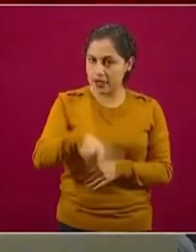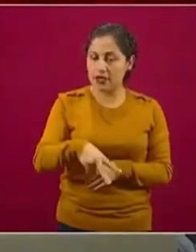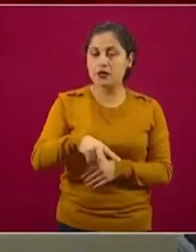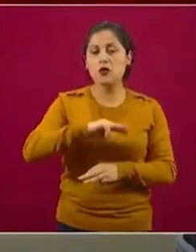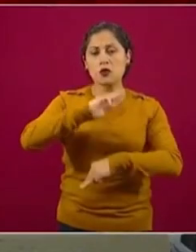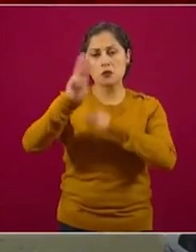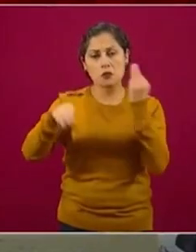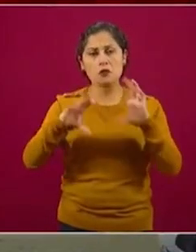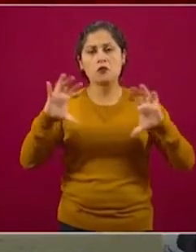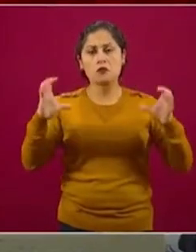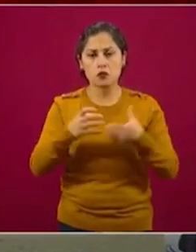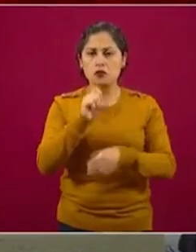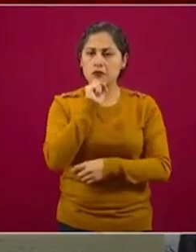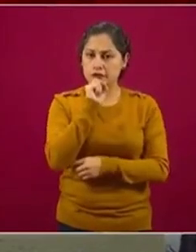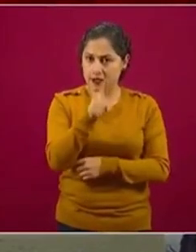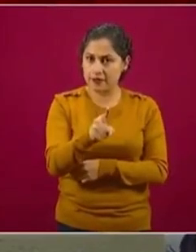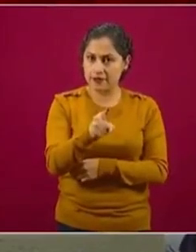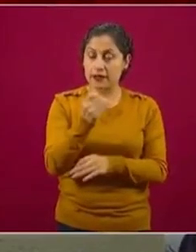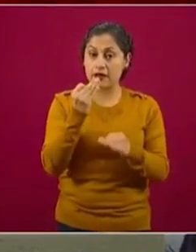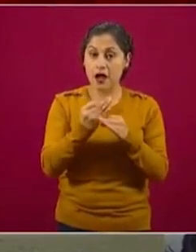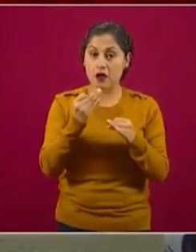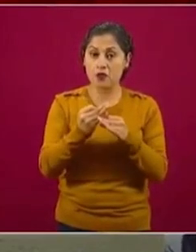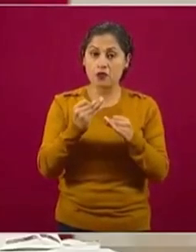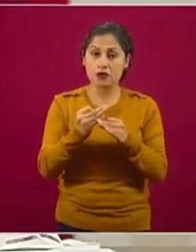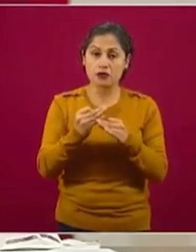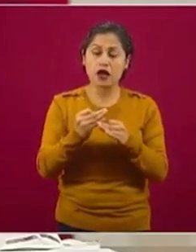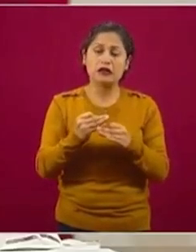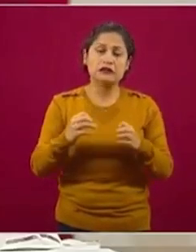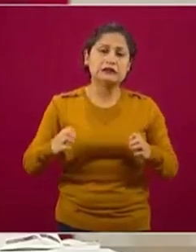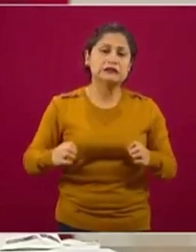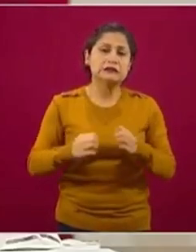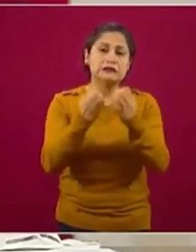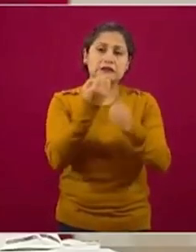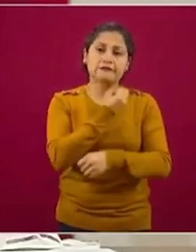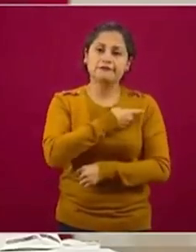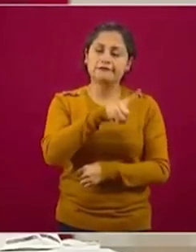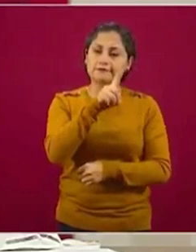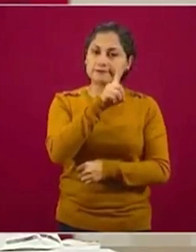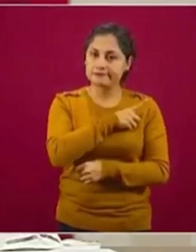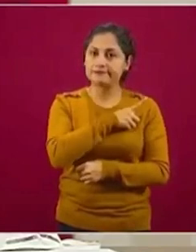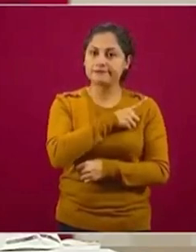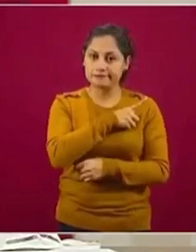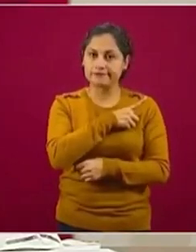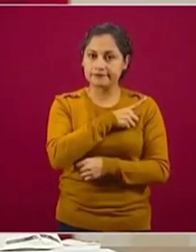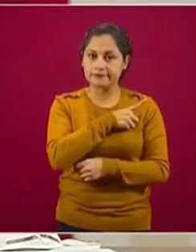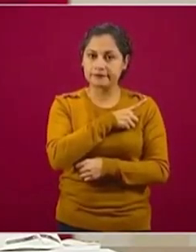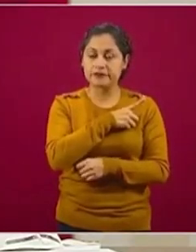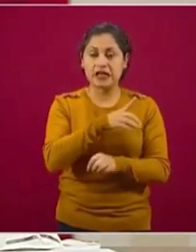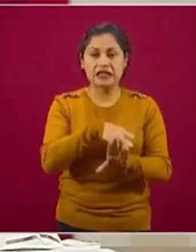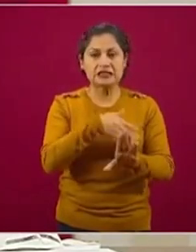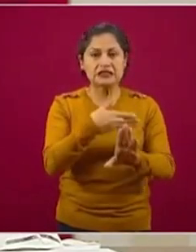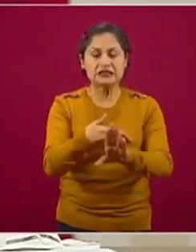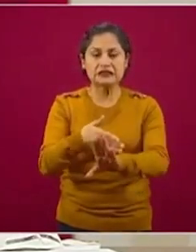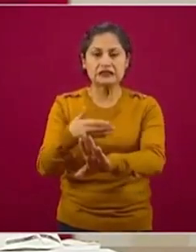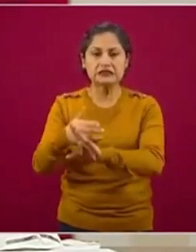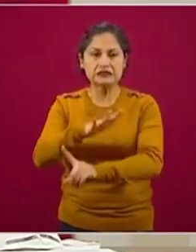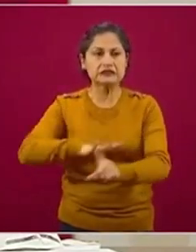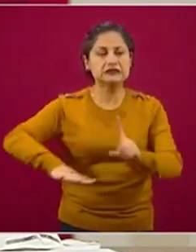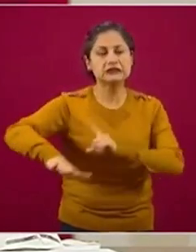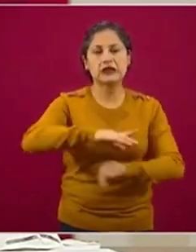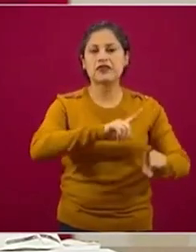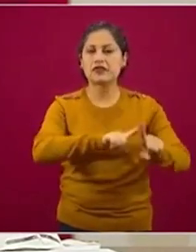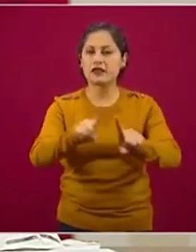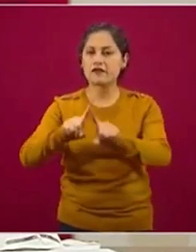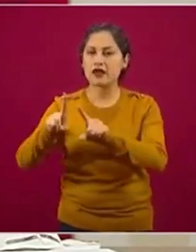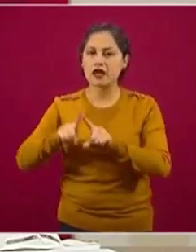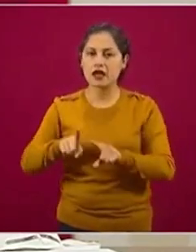Estamos ante una crisis sanitaria que ha impactado a muchos sectores productivos, entre ellos el